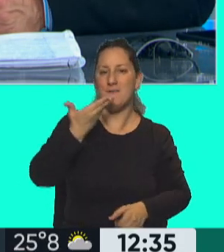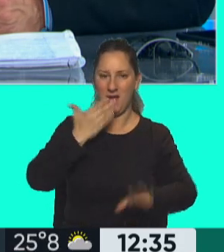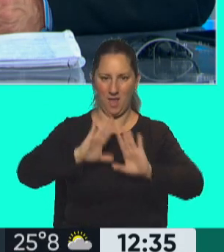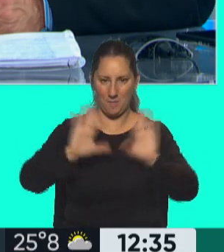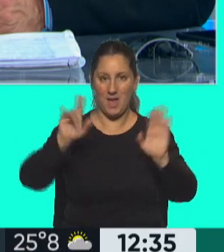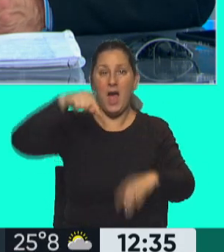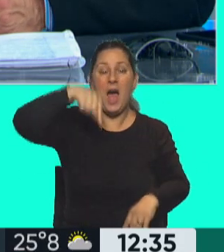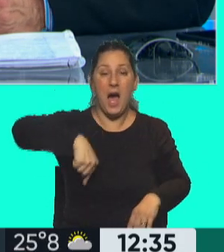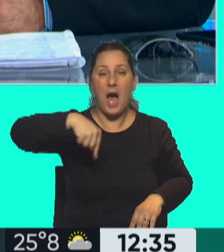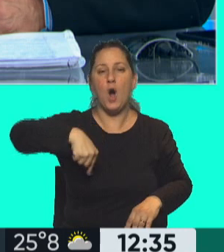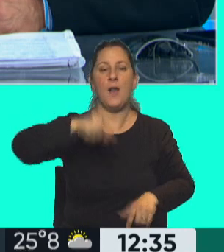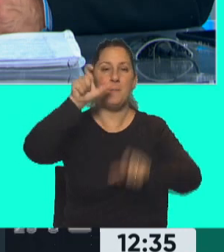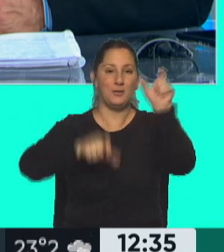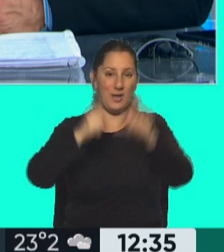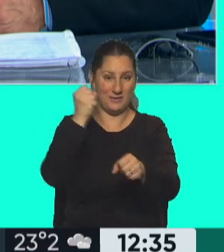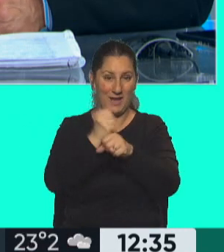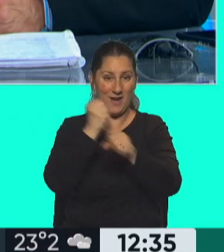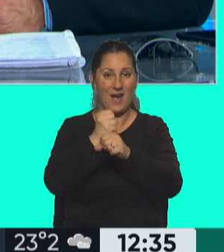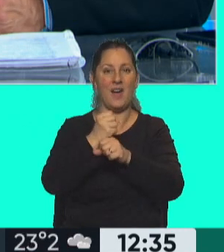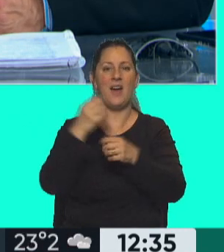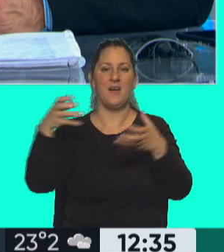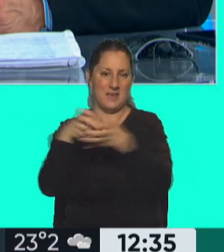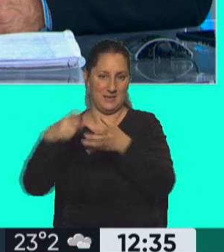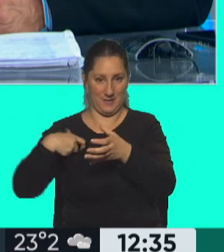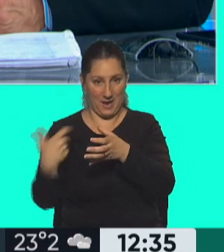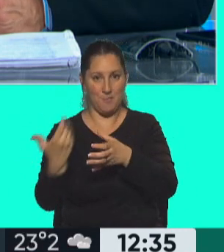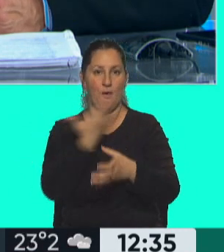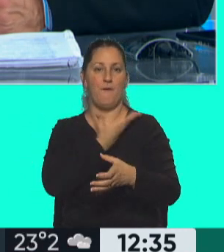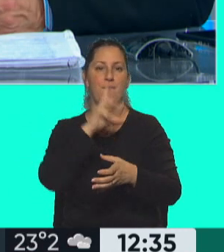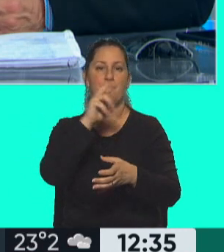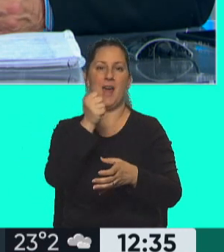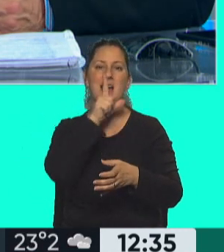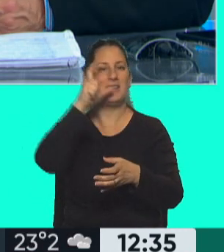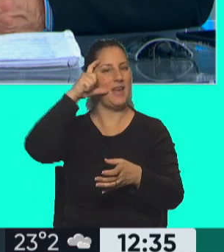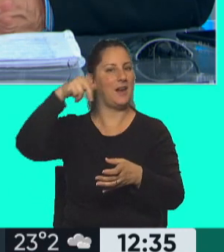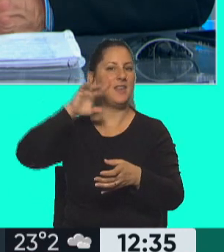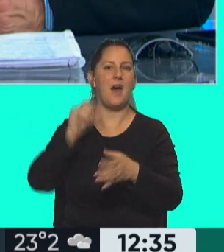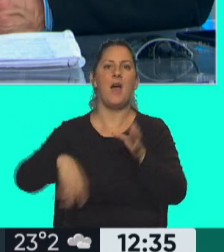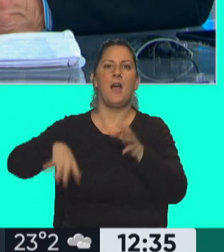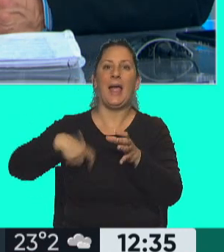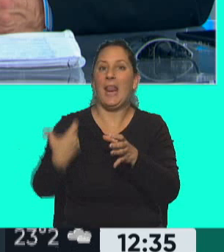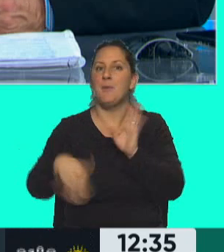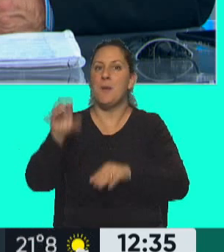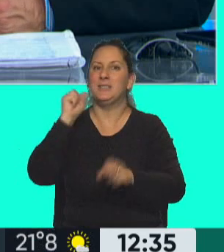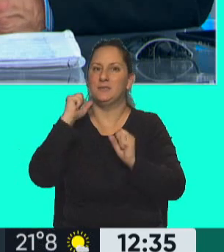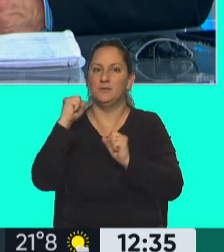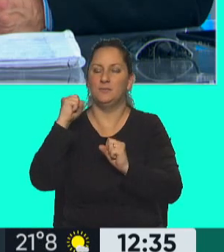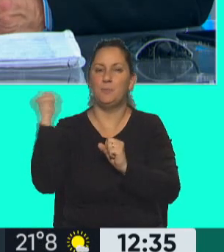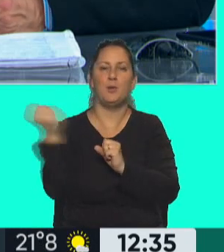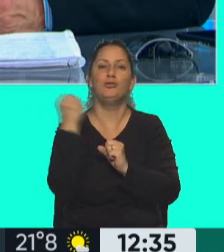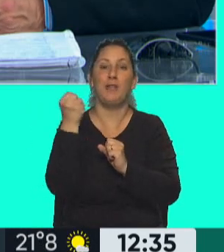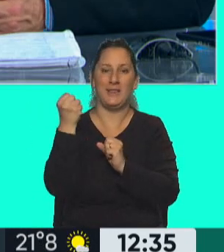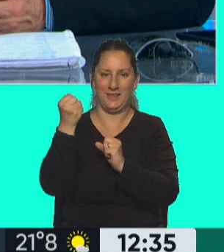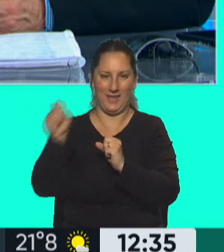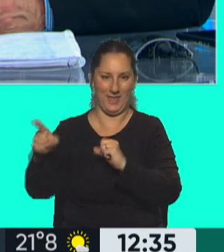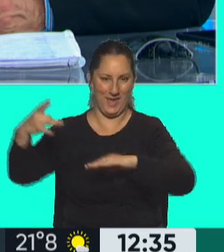están reclamando los trabajadores, en este caso, de la fraternidad, el gremio más fuerte dentro del espectro de los trabajadores de ferroviarios,